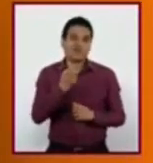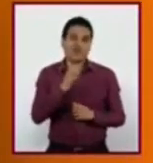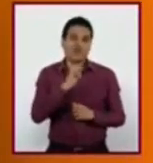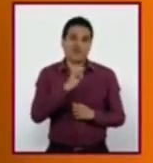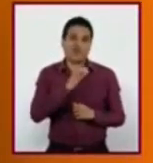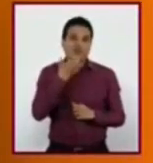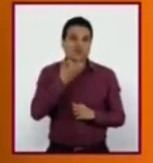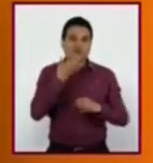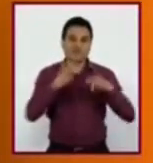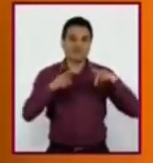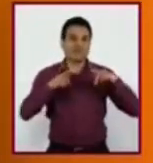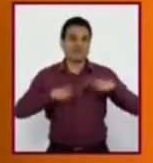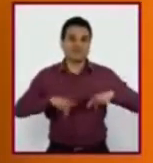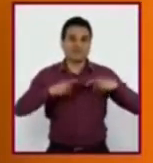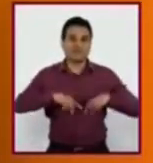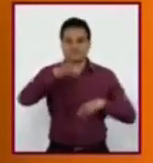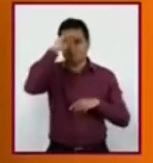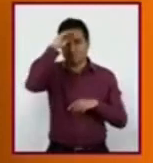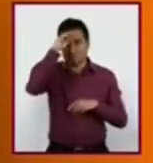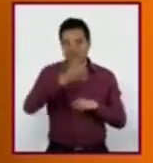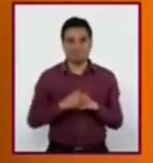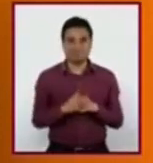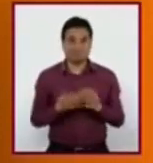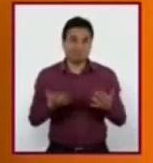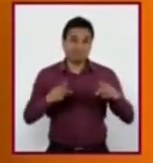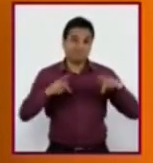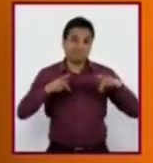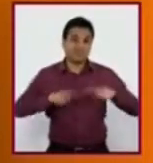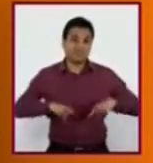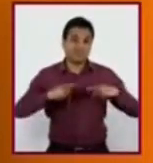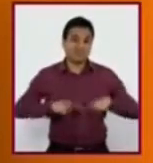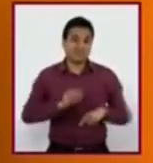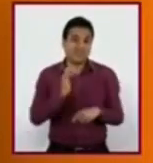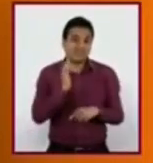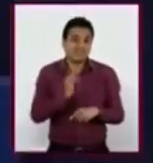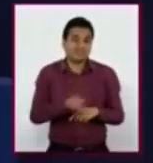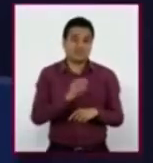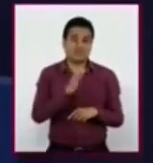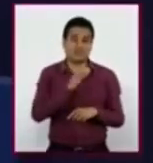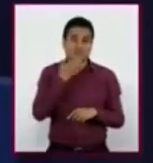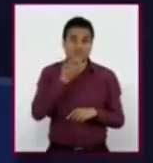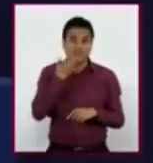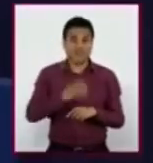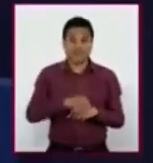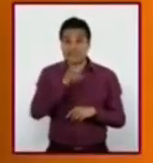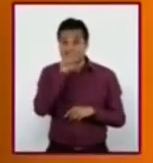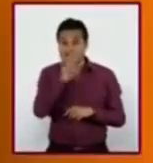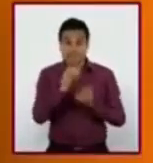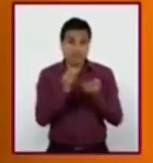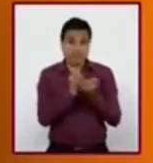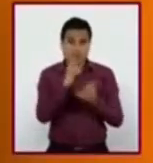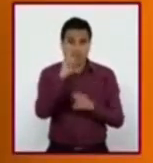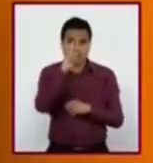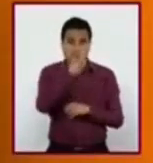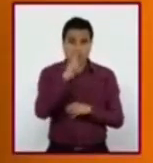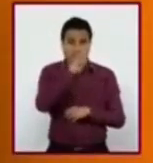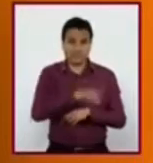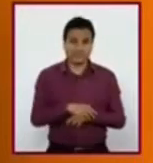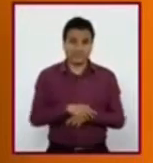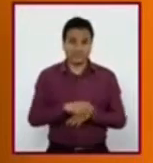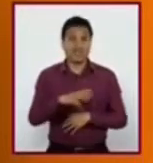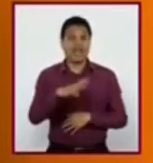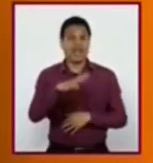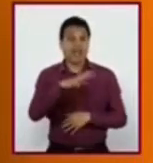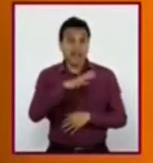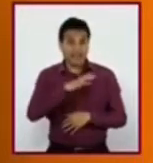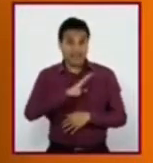o estereotipos adquieren cierta aceptación socialmente. Lo mismo ocurre con el lenguaje. Hay formas de hablar